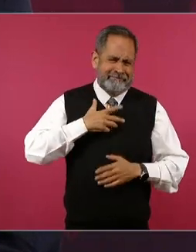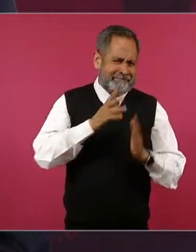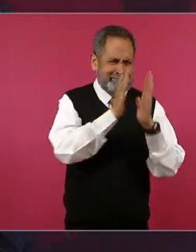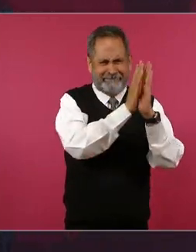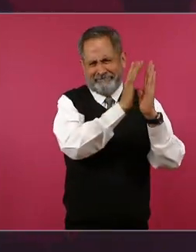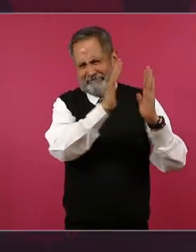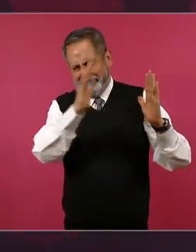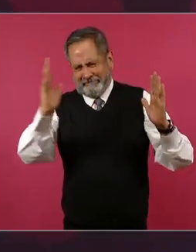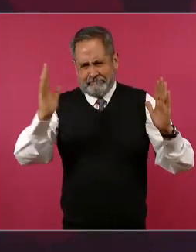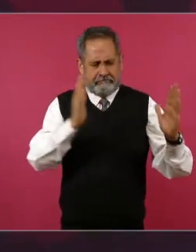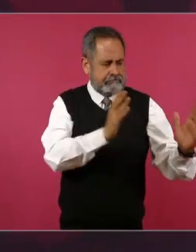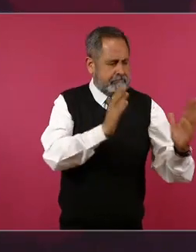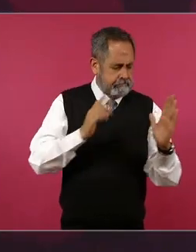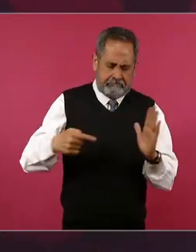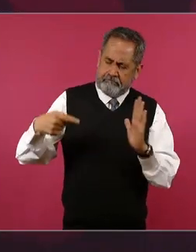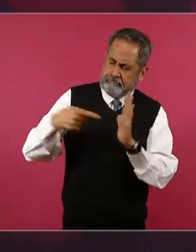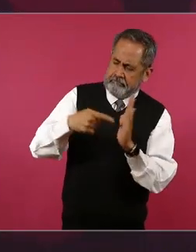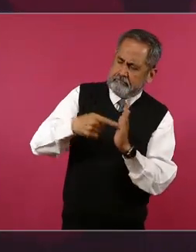sobre eso.